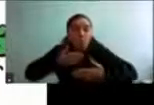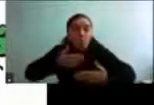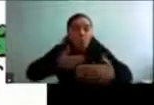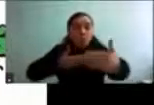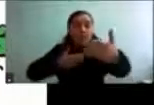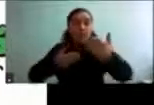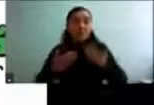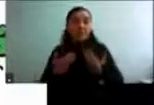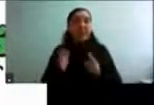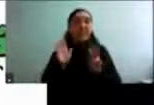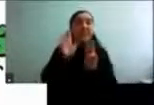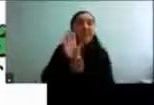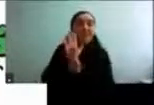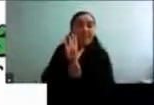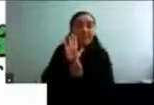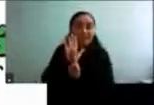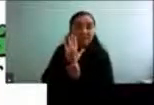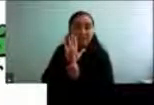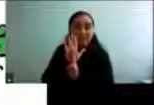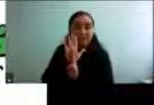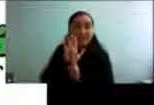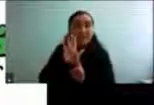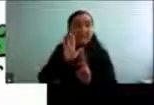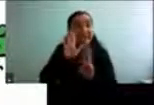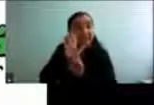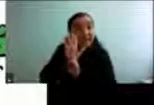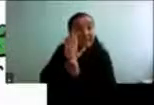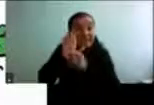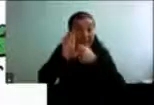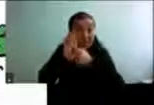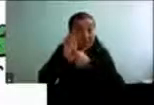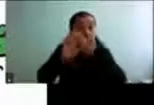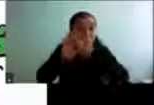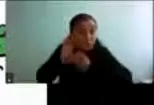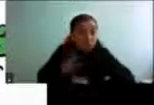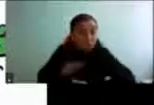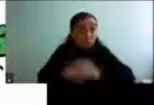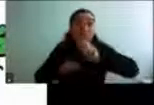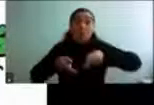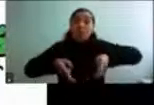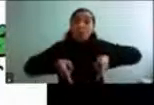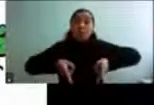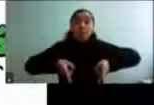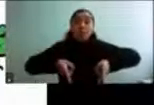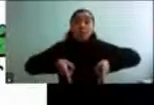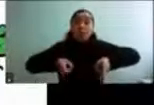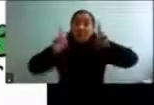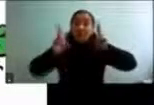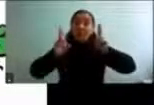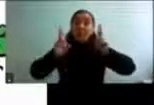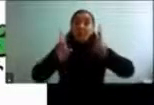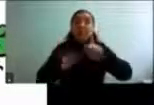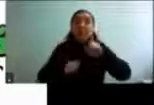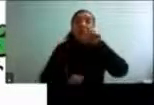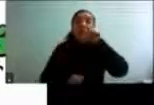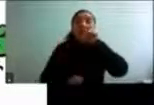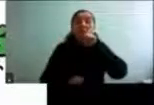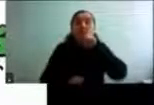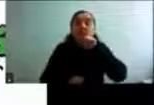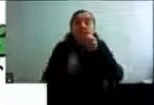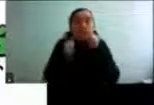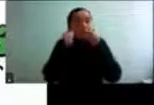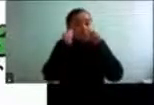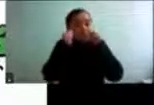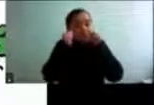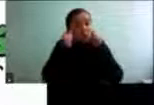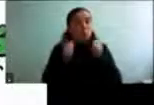es nuestra identidad y que eso es lo que nos permite, ¿no? Tener una posibilidad no